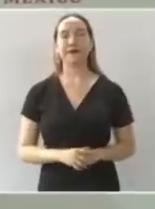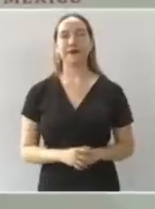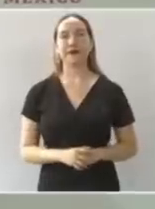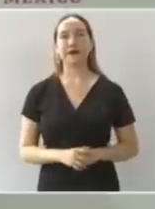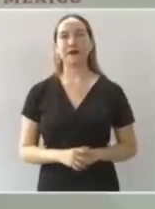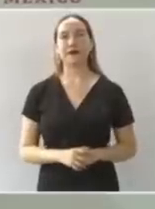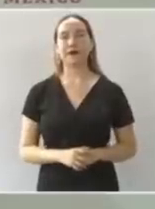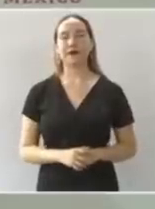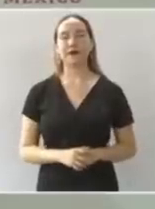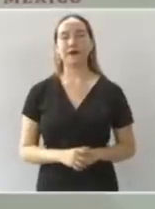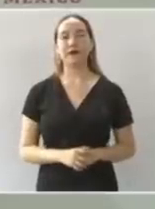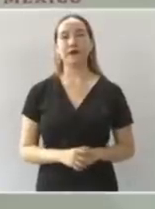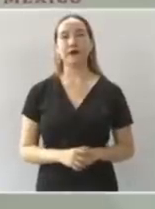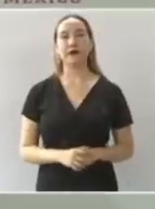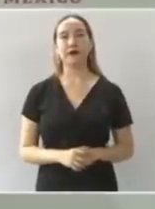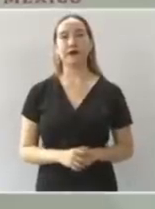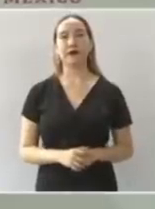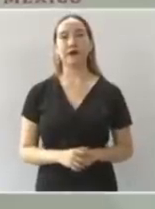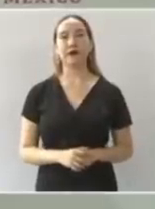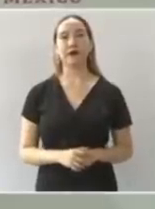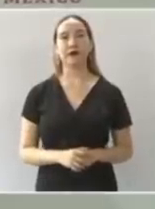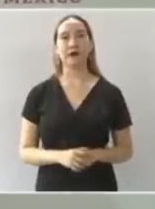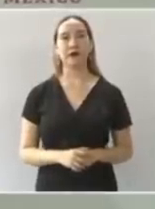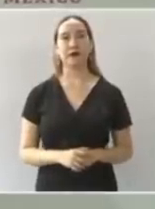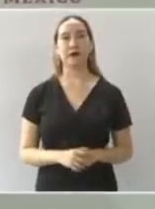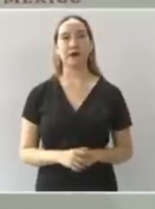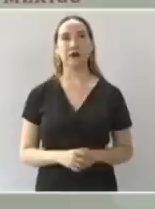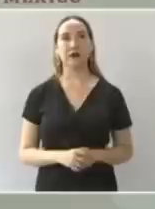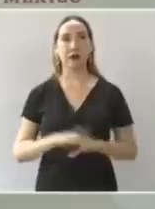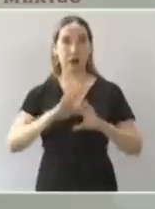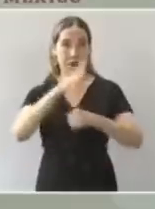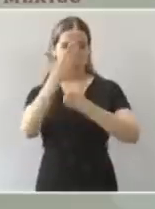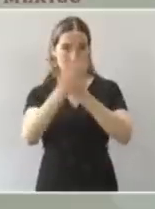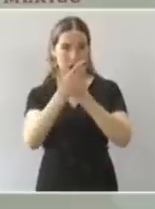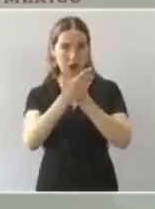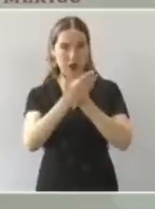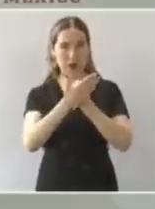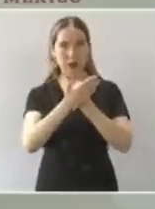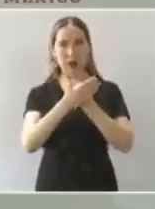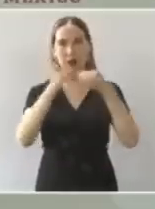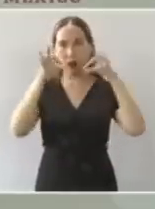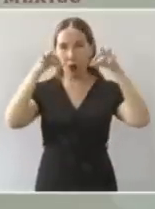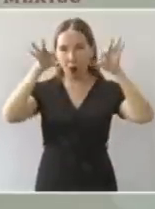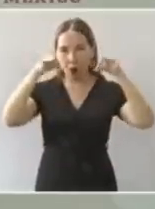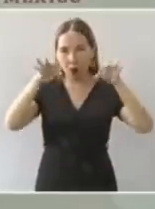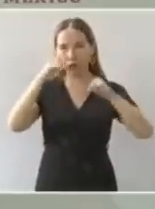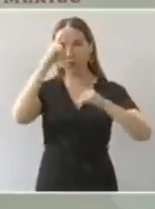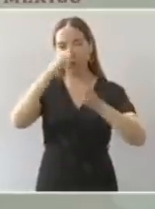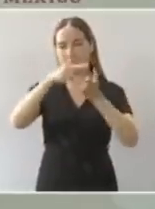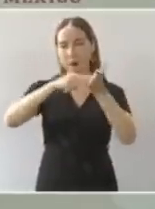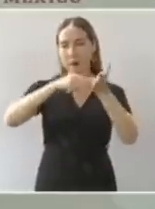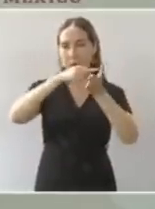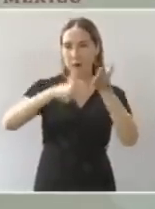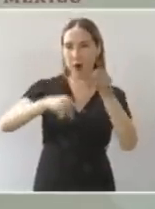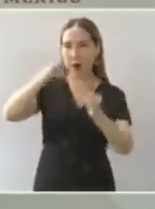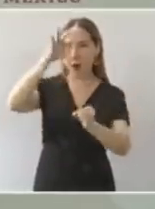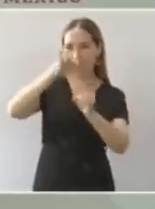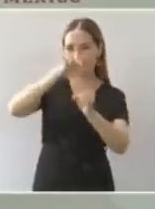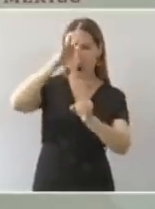Eso sí, una vez que ya esté la encuesta y que se sepa quién está mejor